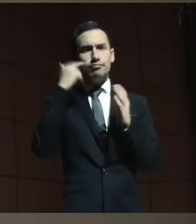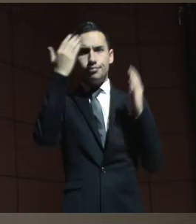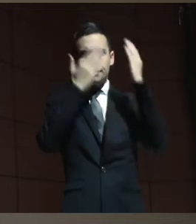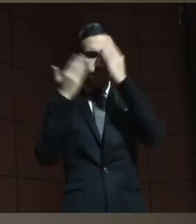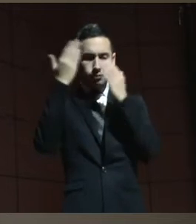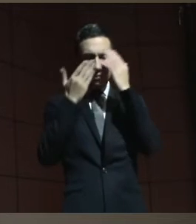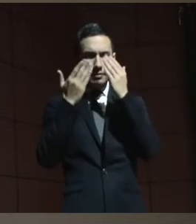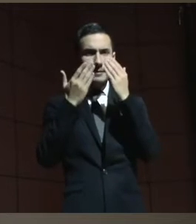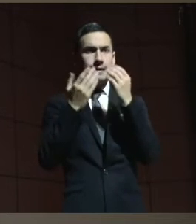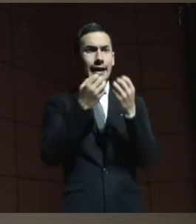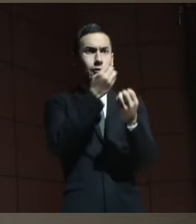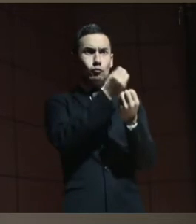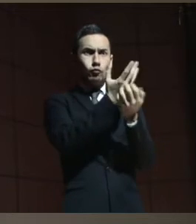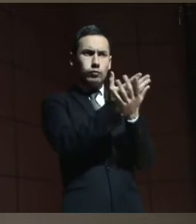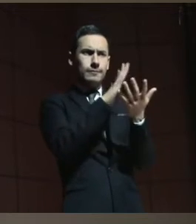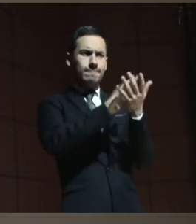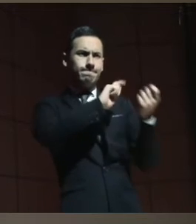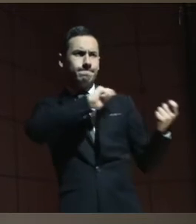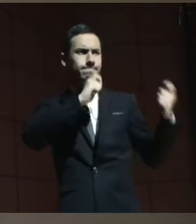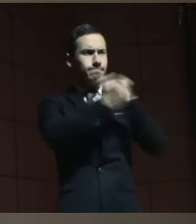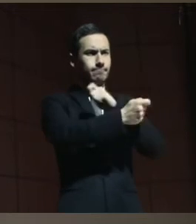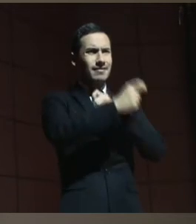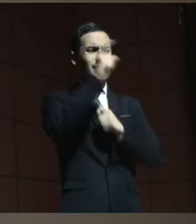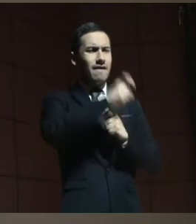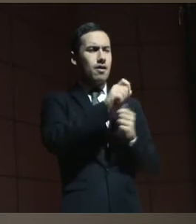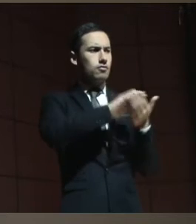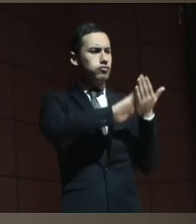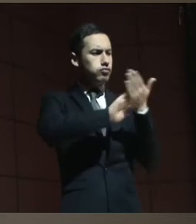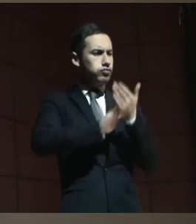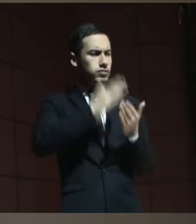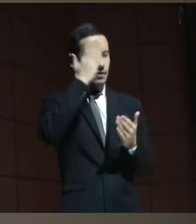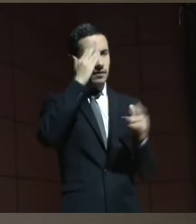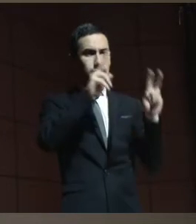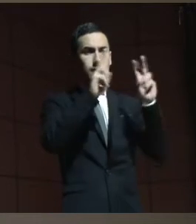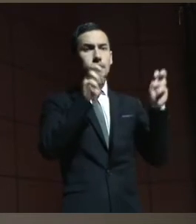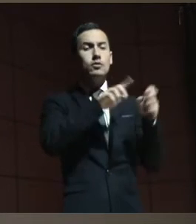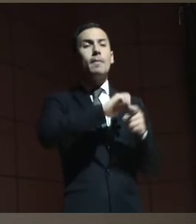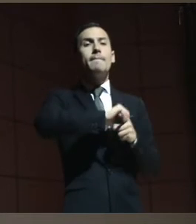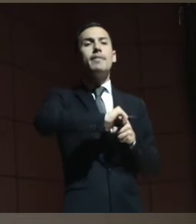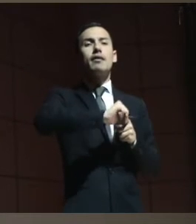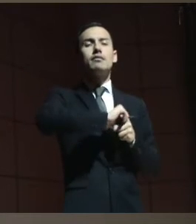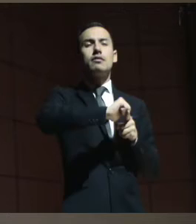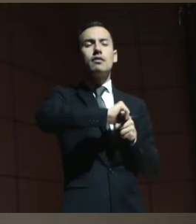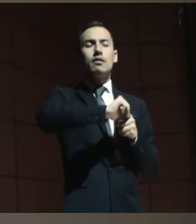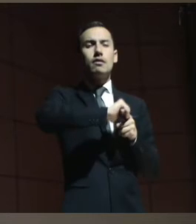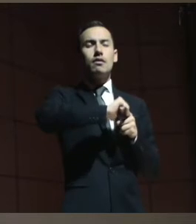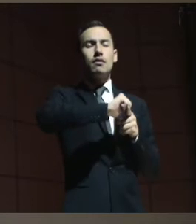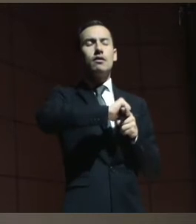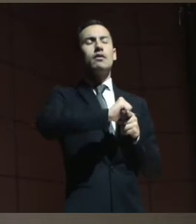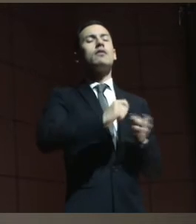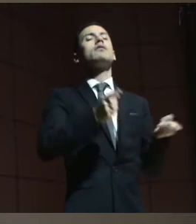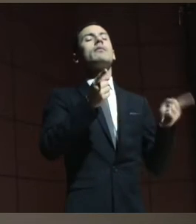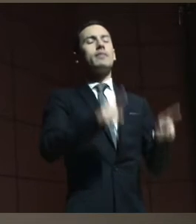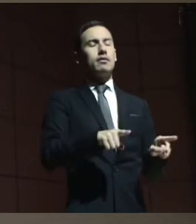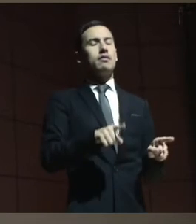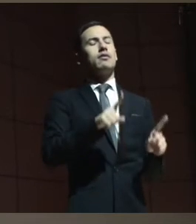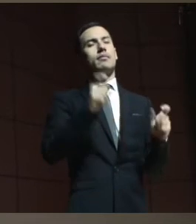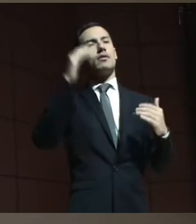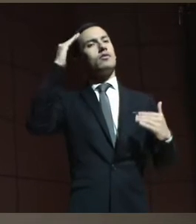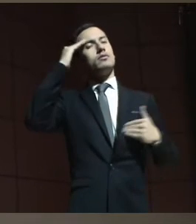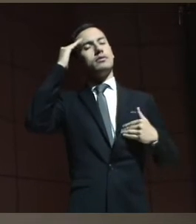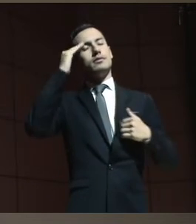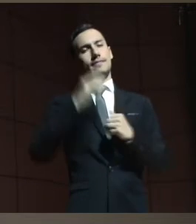cuestiones estructurales que tienen que ver mucho con las prácticas y que tienen que ver mucho con la conciencia.